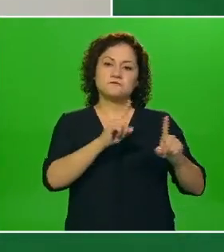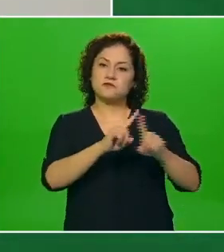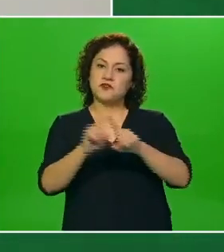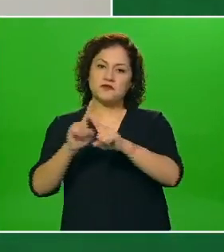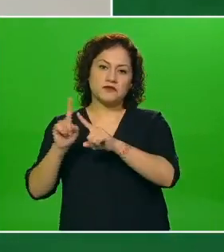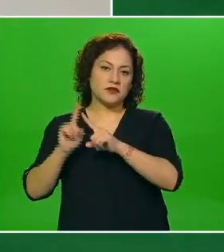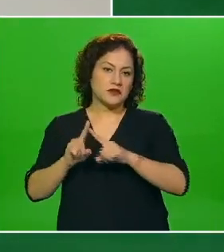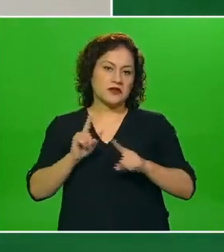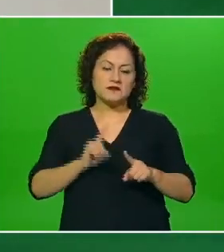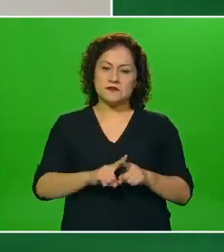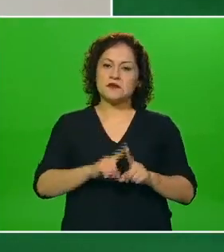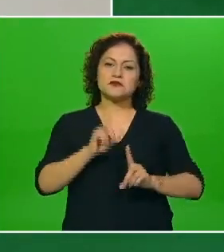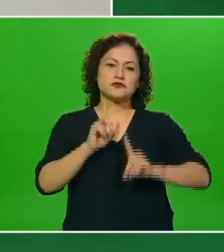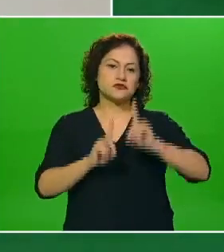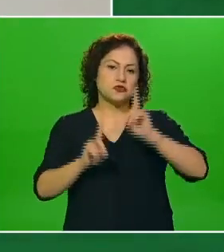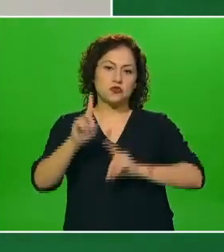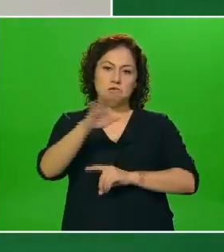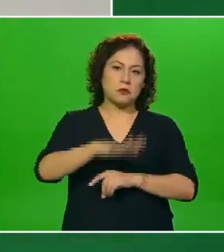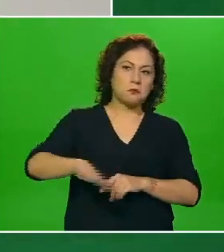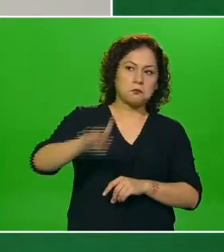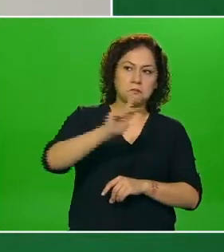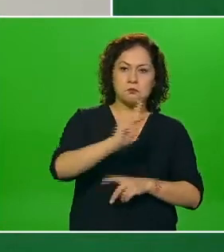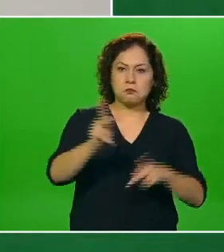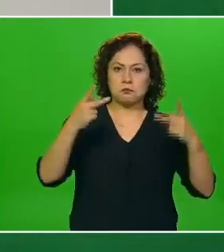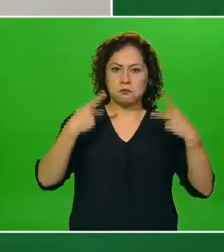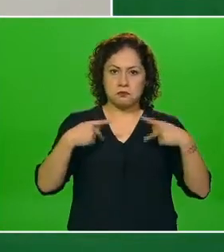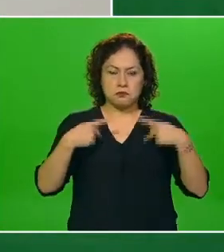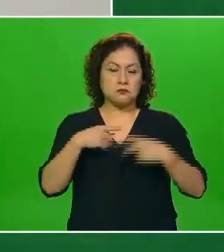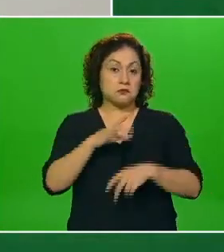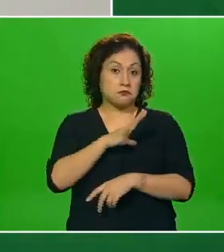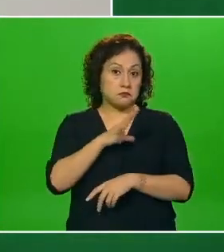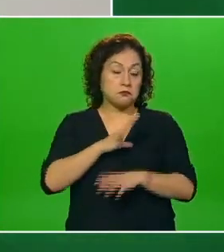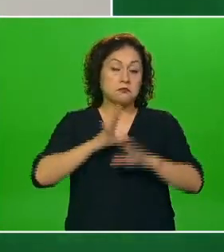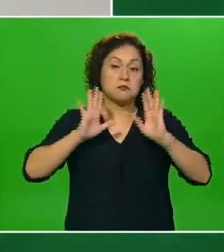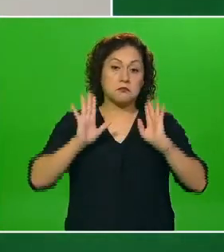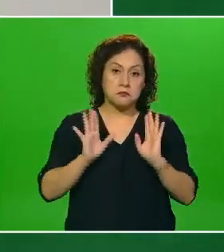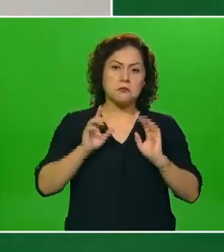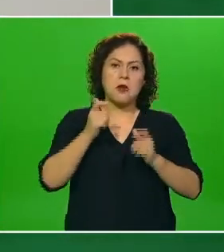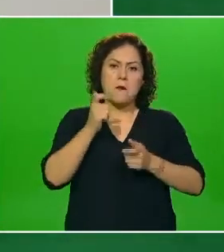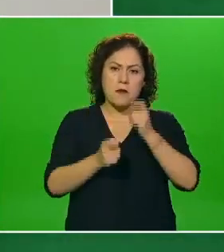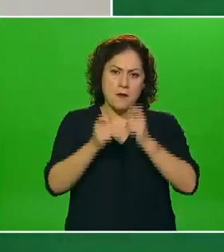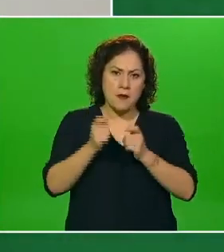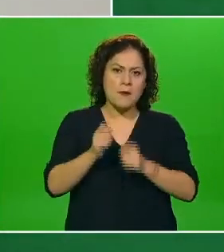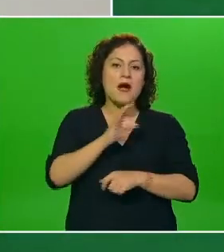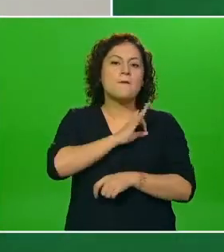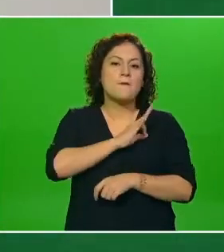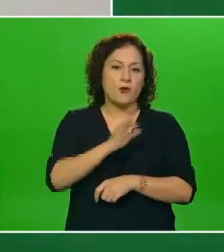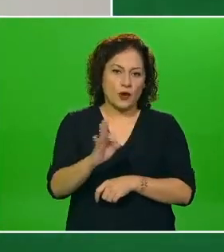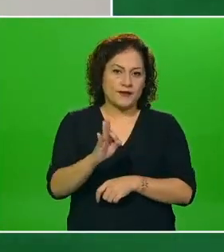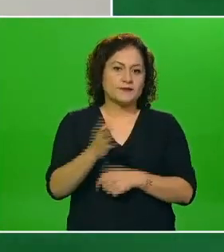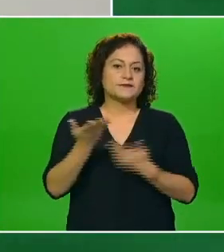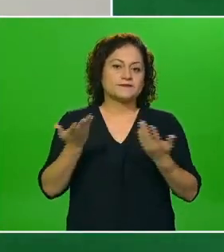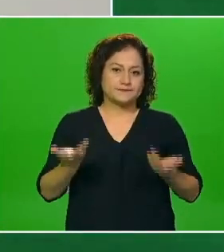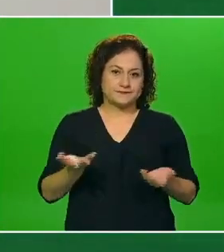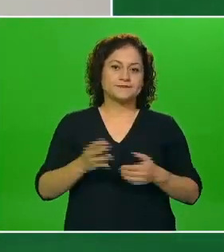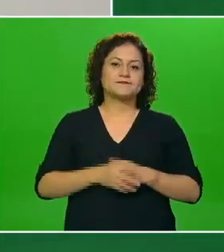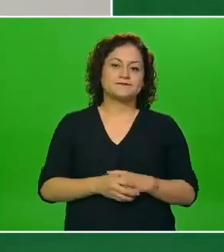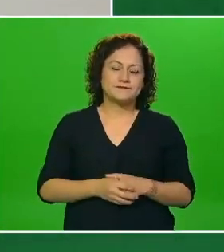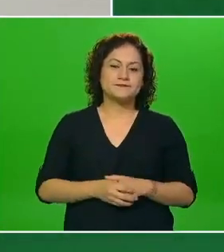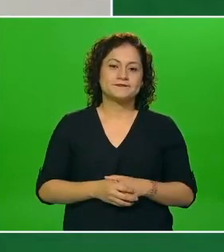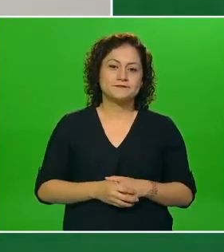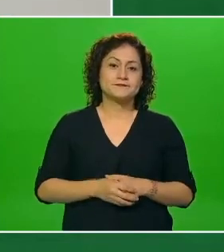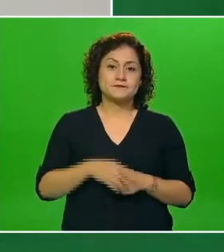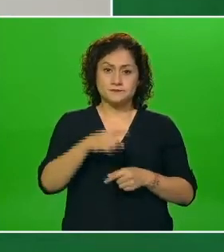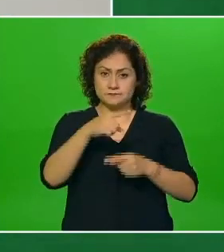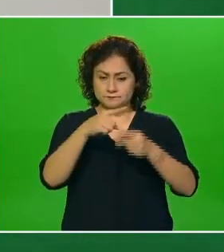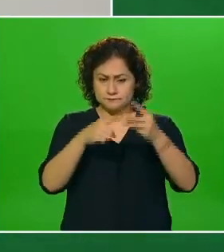preguntas que la población realiza y podrán entonces también salir rápidamente la idea es poner a su disposición todas aquellas